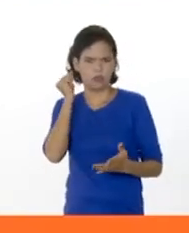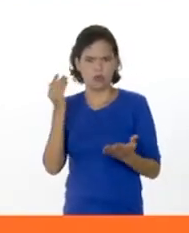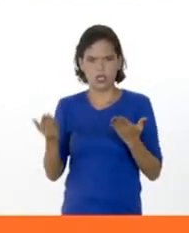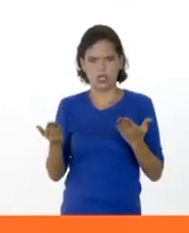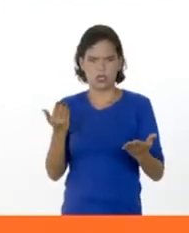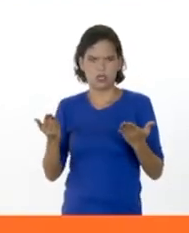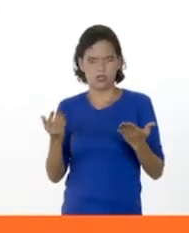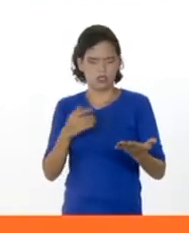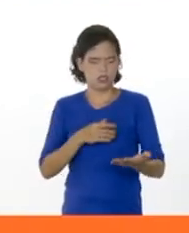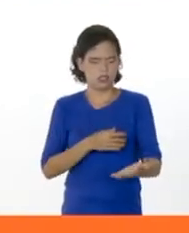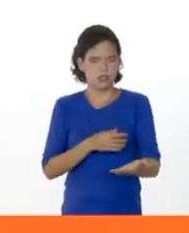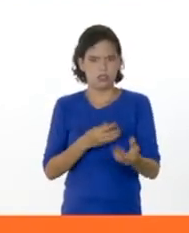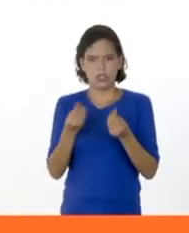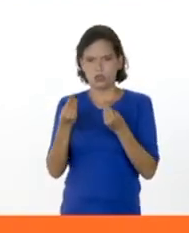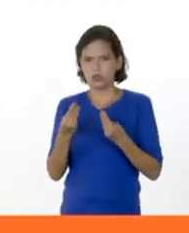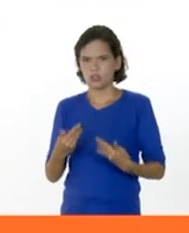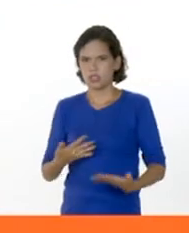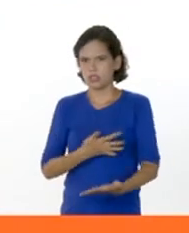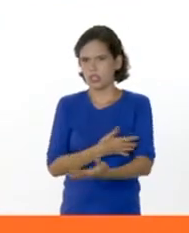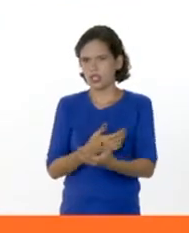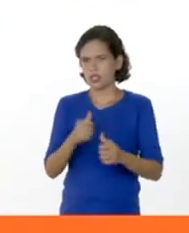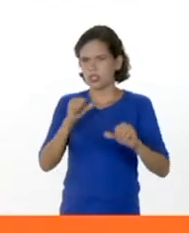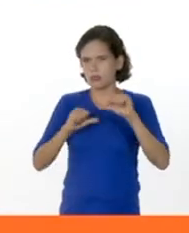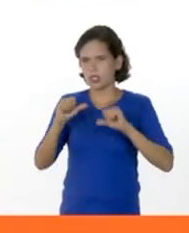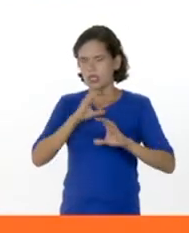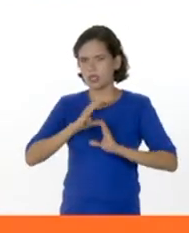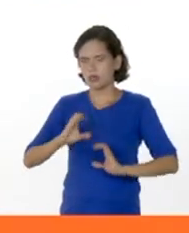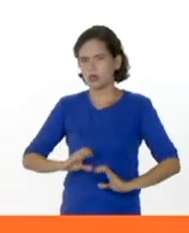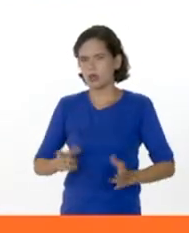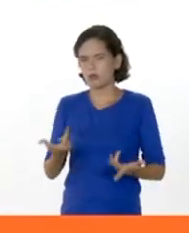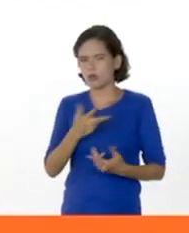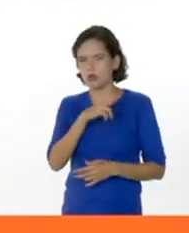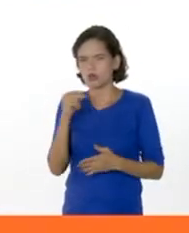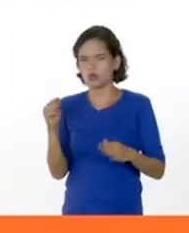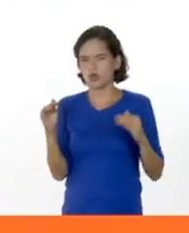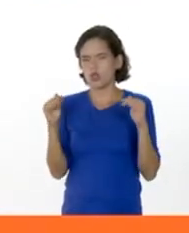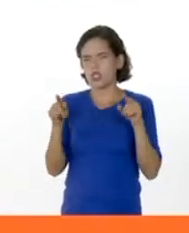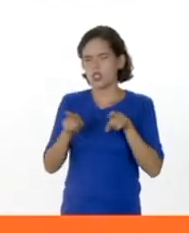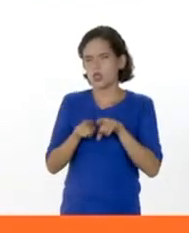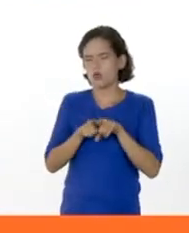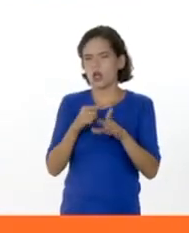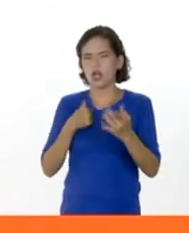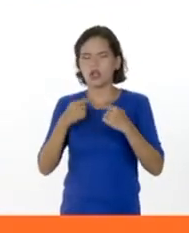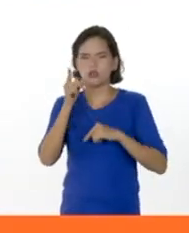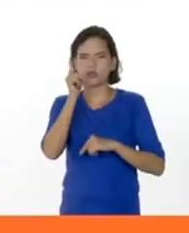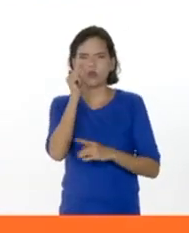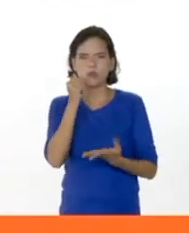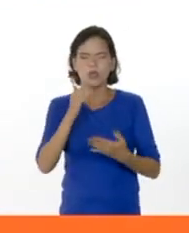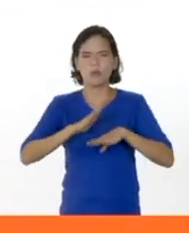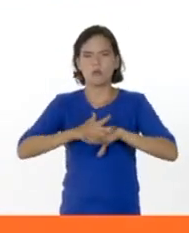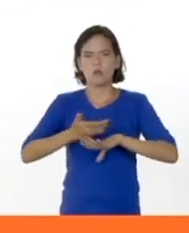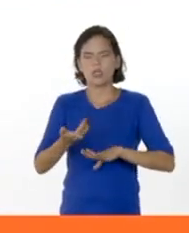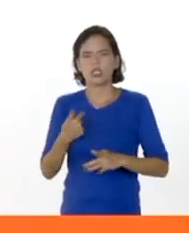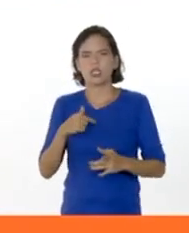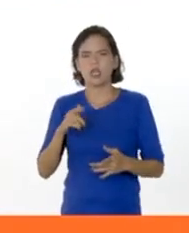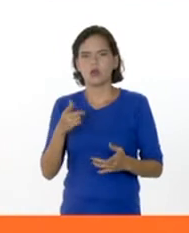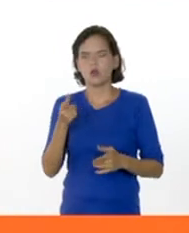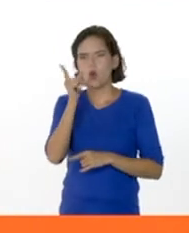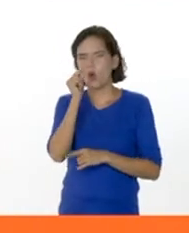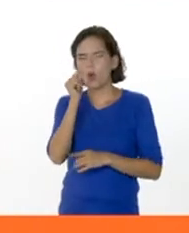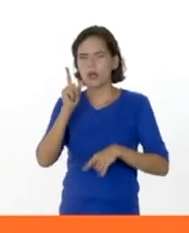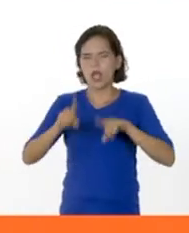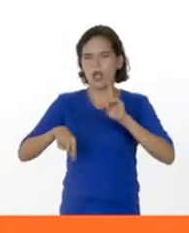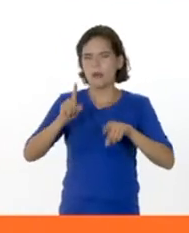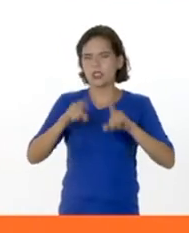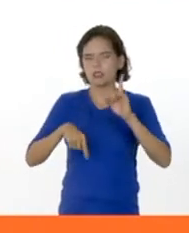hormonas para las niñas, para las mujeres, no es igual que al de los hombres. Y por eso es que algunos hombres, a veces